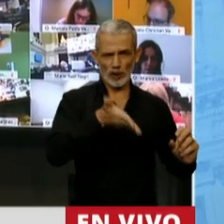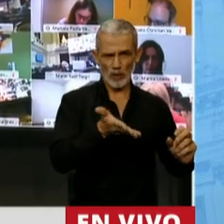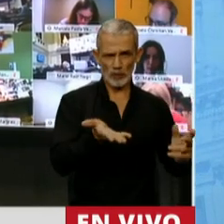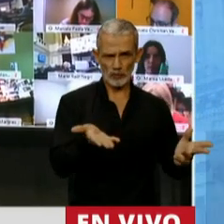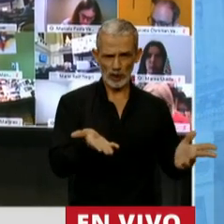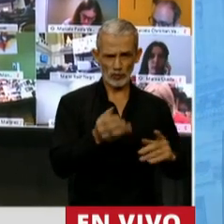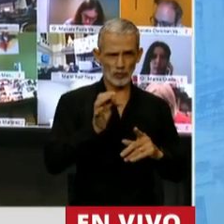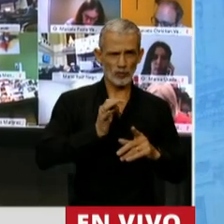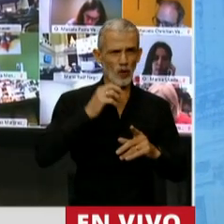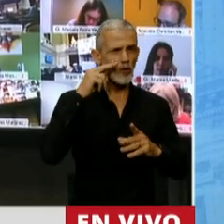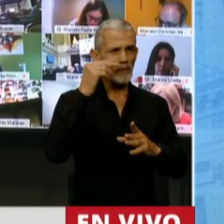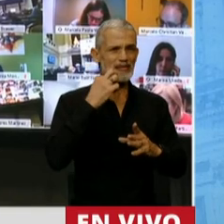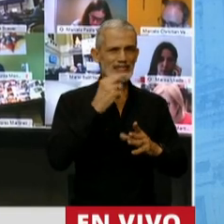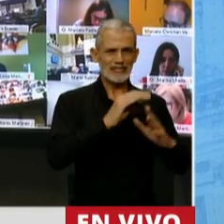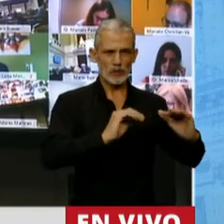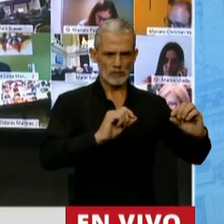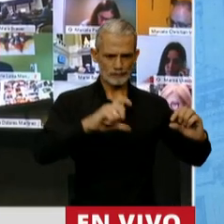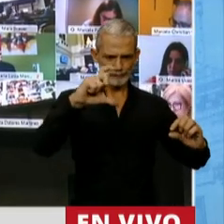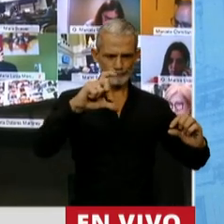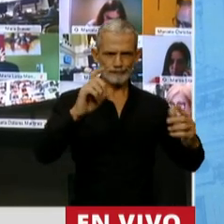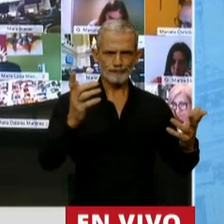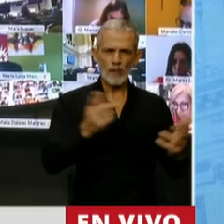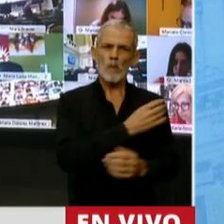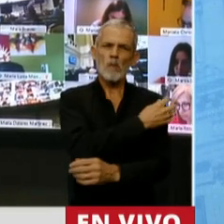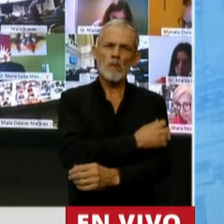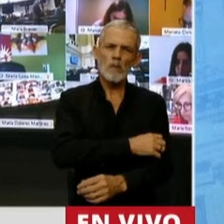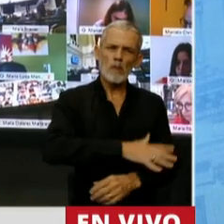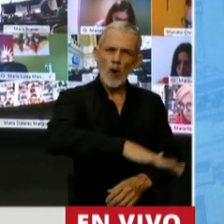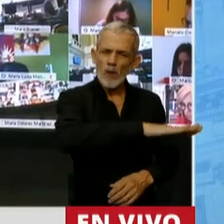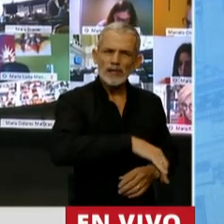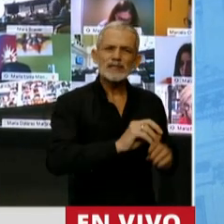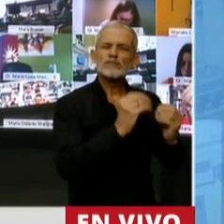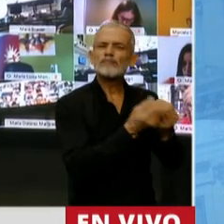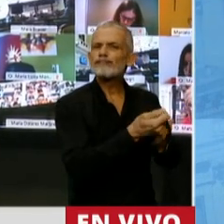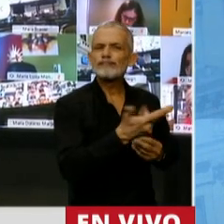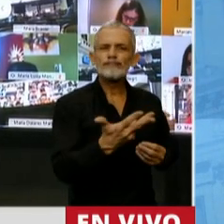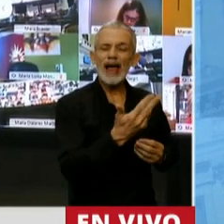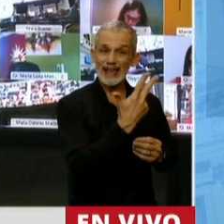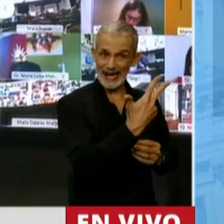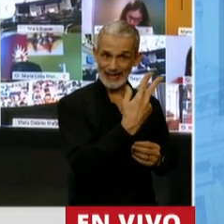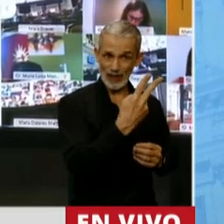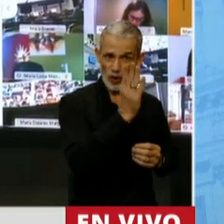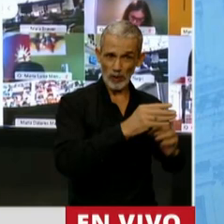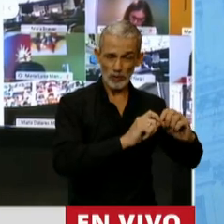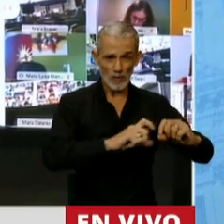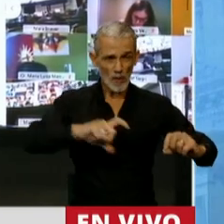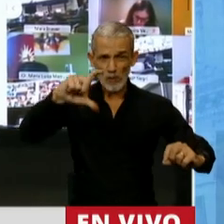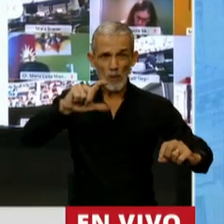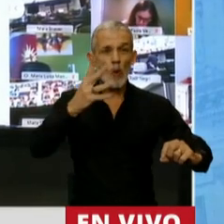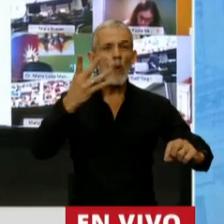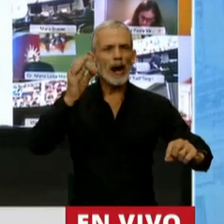en el 2019. Que la pobreza pasó del 32% a alrededor del 40%.